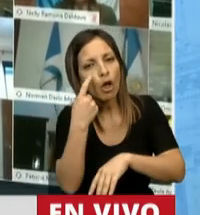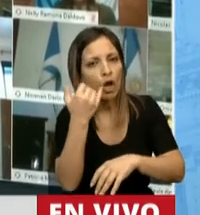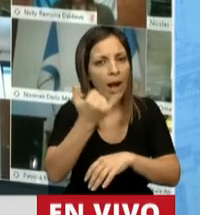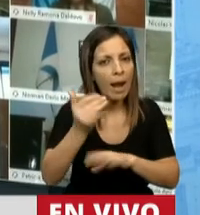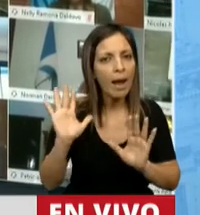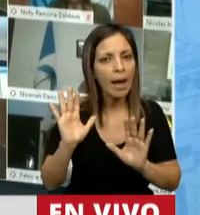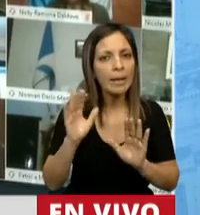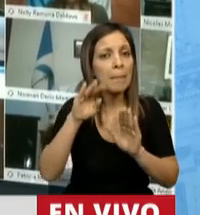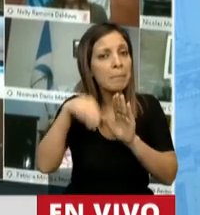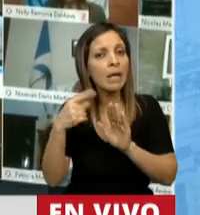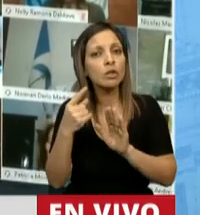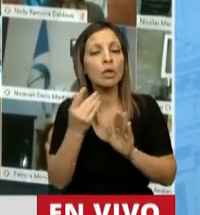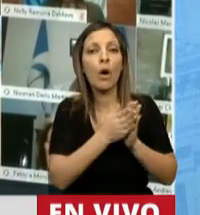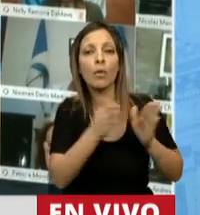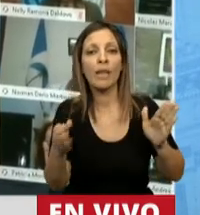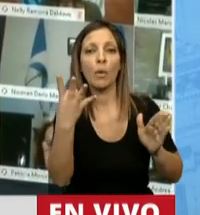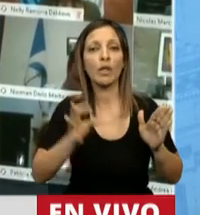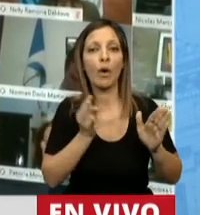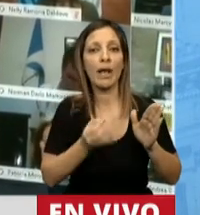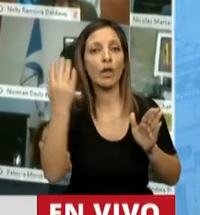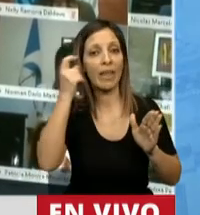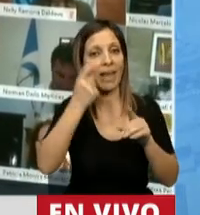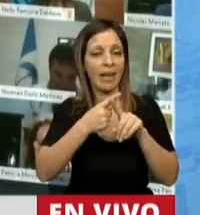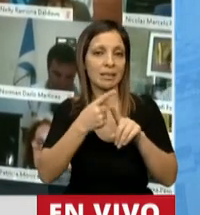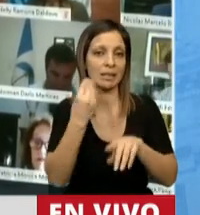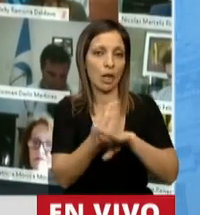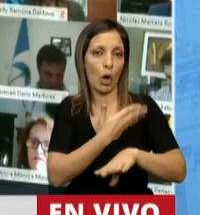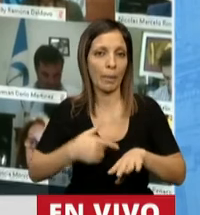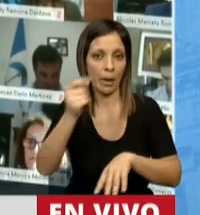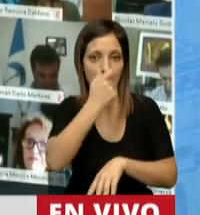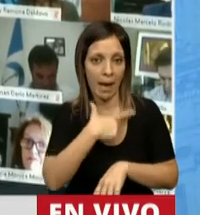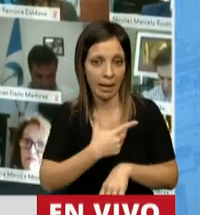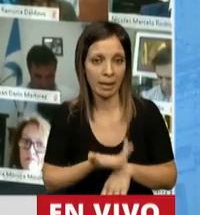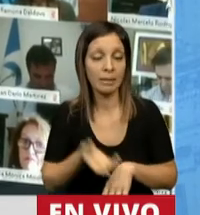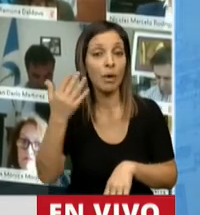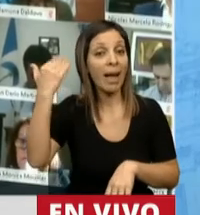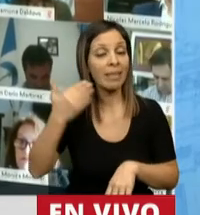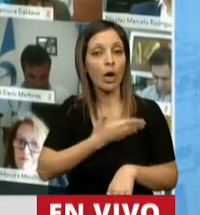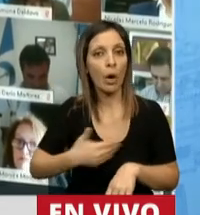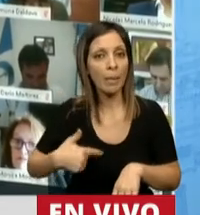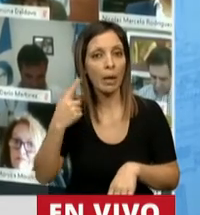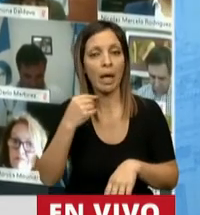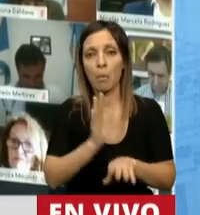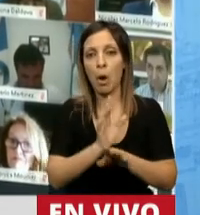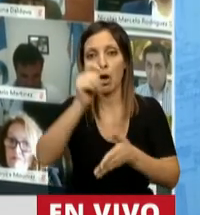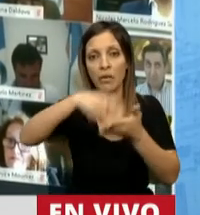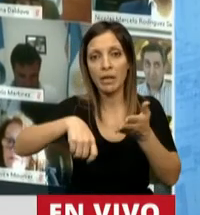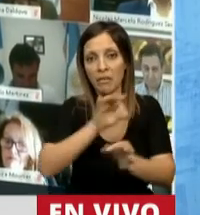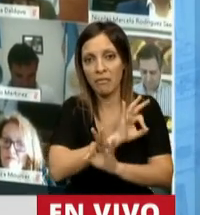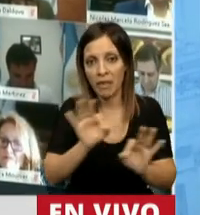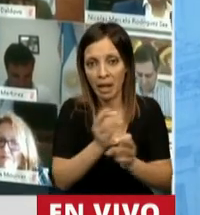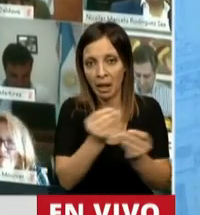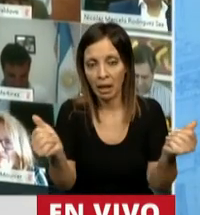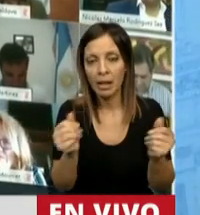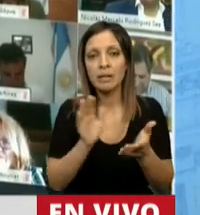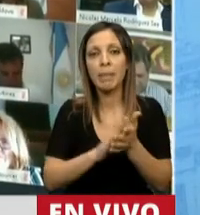menos durante los cuatro años de la gestión del Gobierno anterior, donde el Gobierno dejó de contratar a la Auditoría General de la Nación